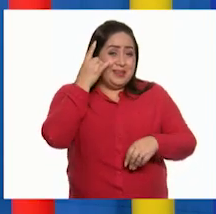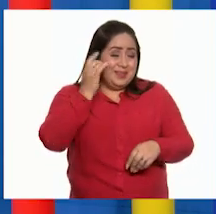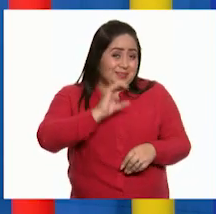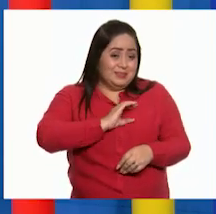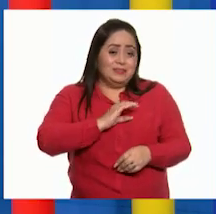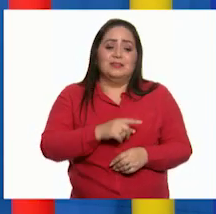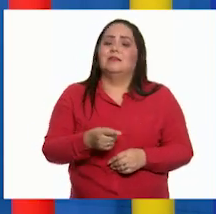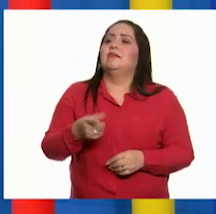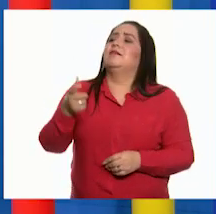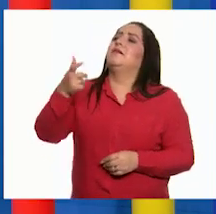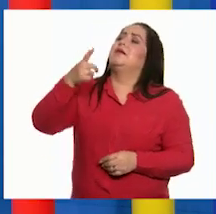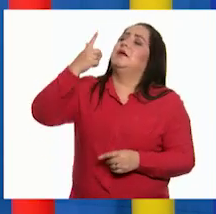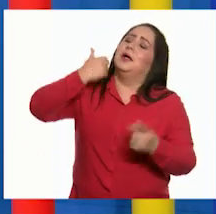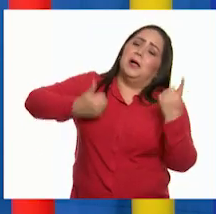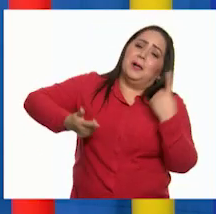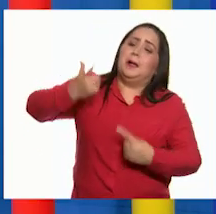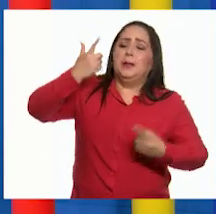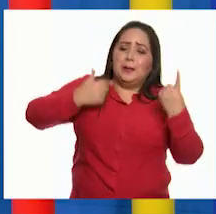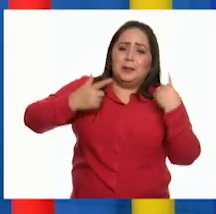¡Ay,